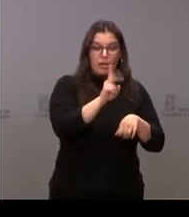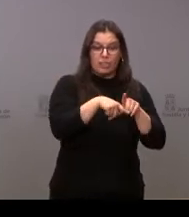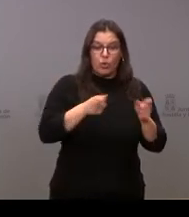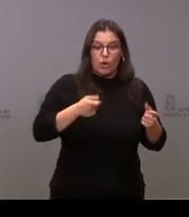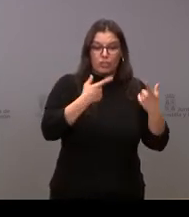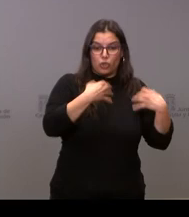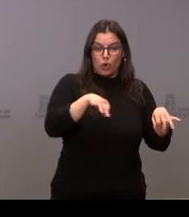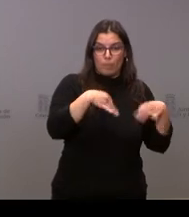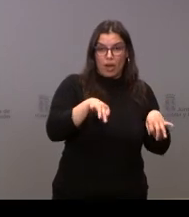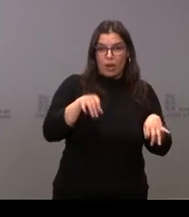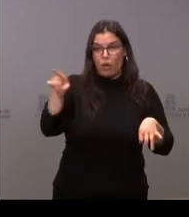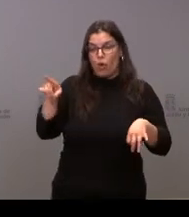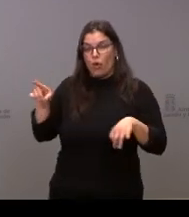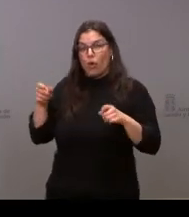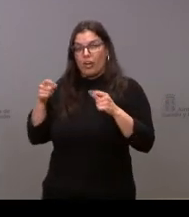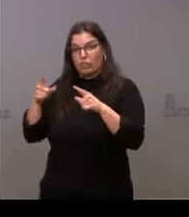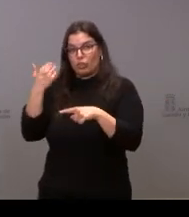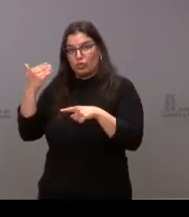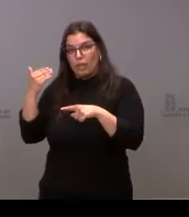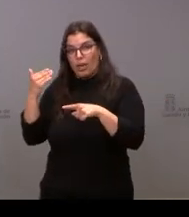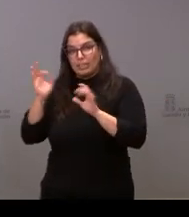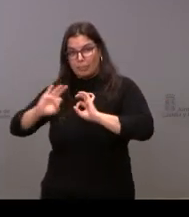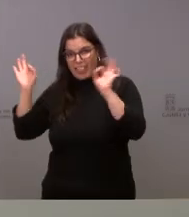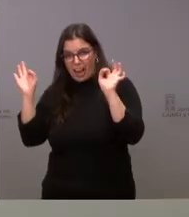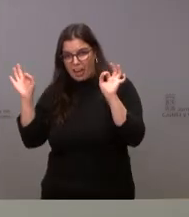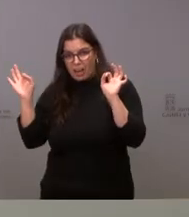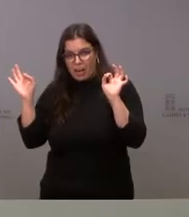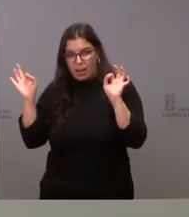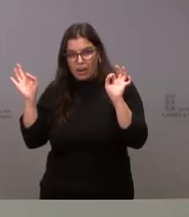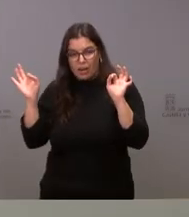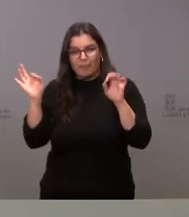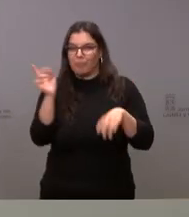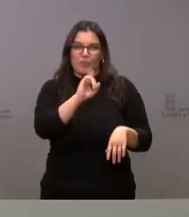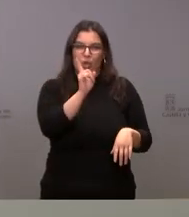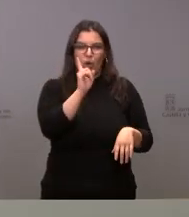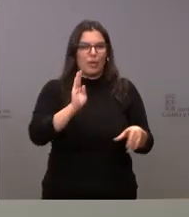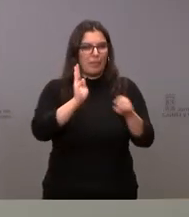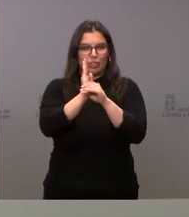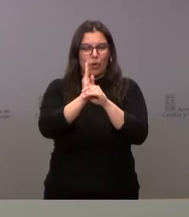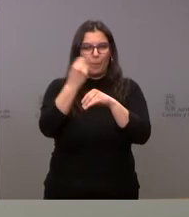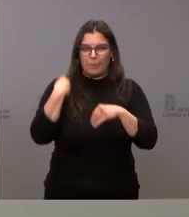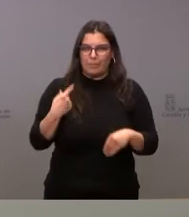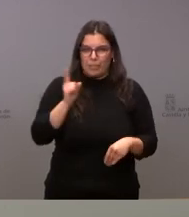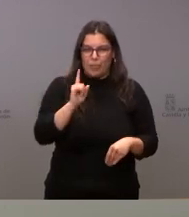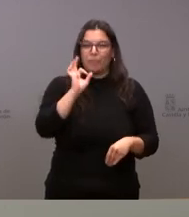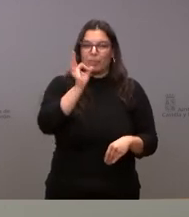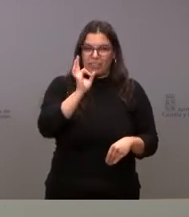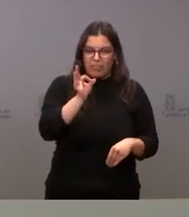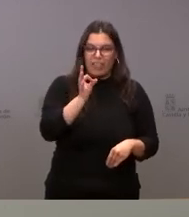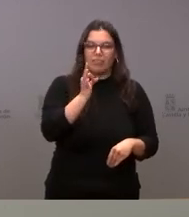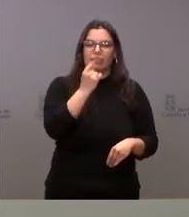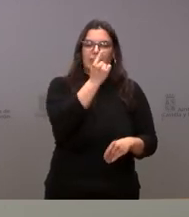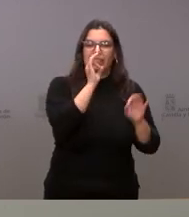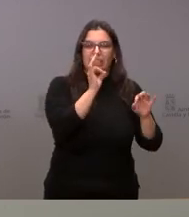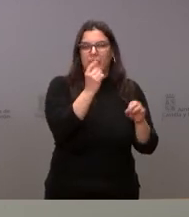en Soria es un gasto extraordinario muchas gracias no es la misma inversión en un caso es verdad que es un cambio de ventanas por una